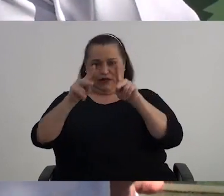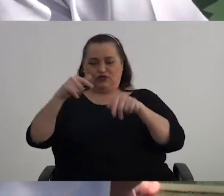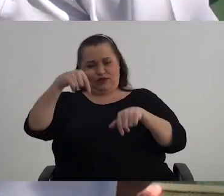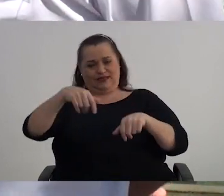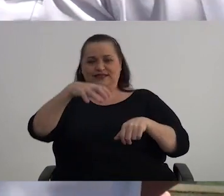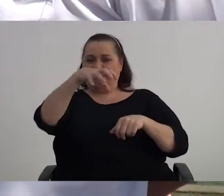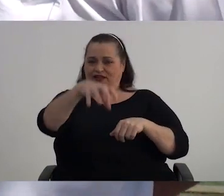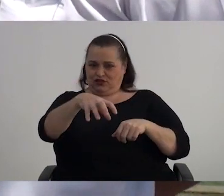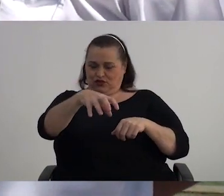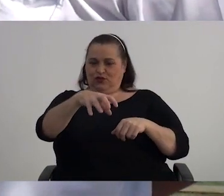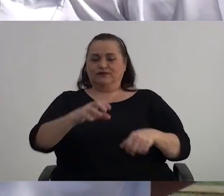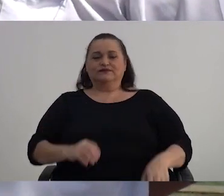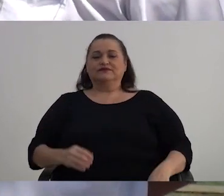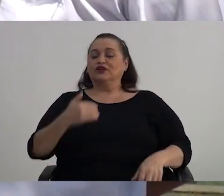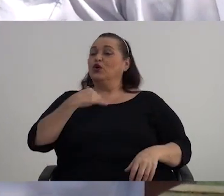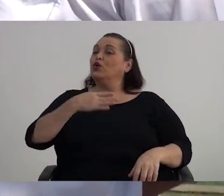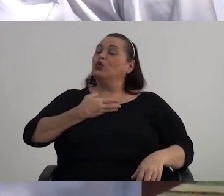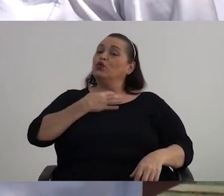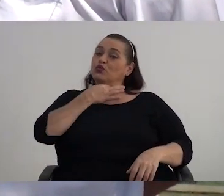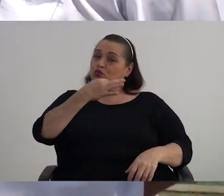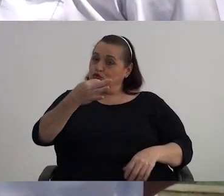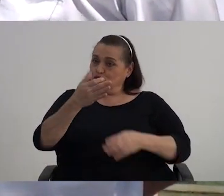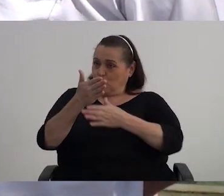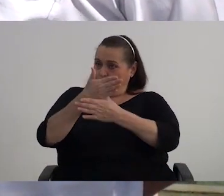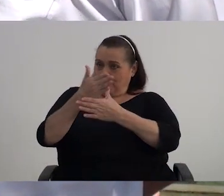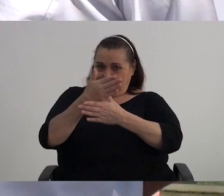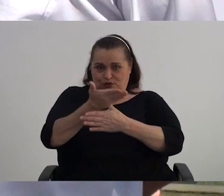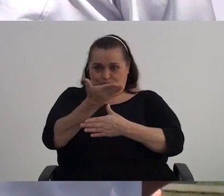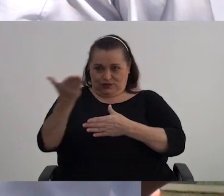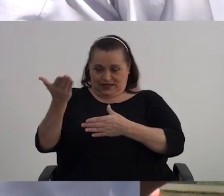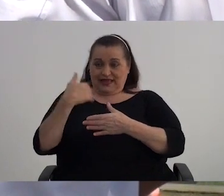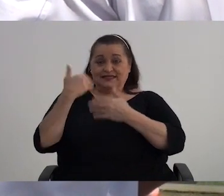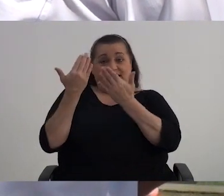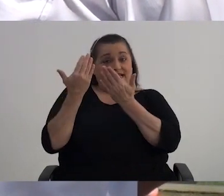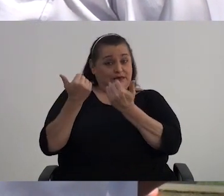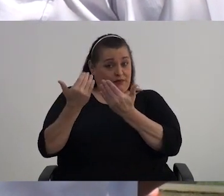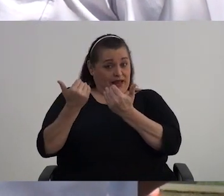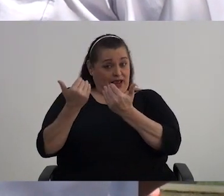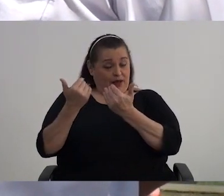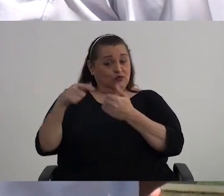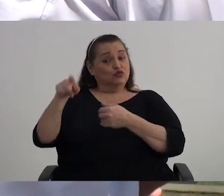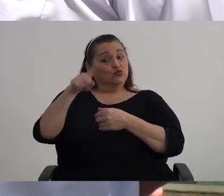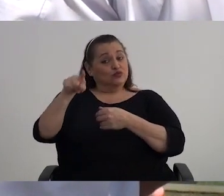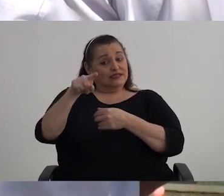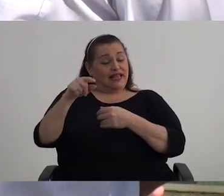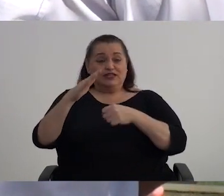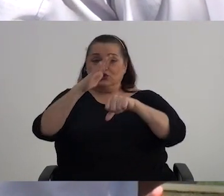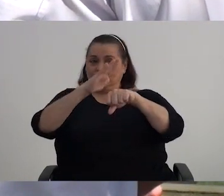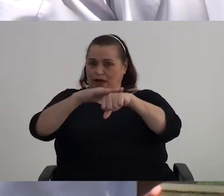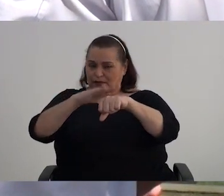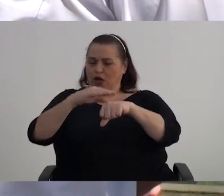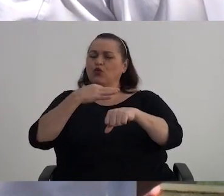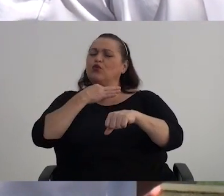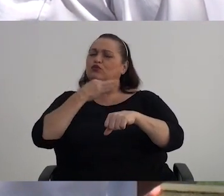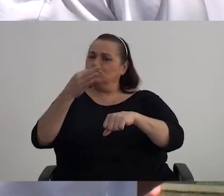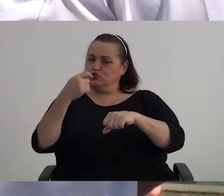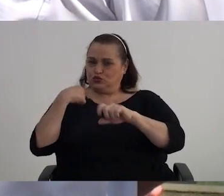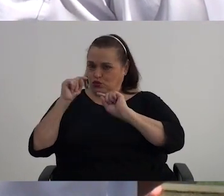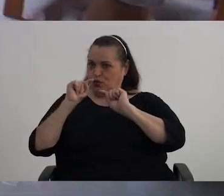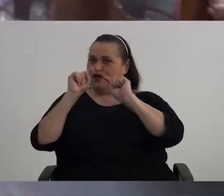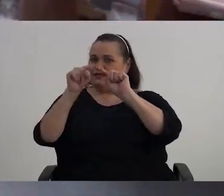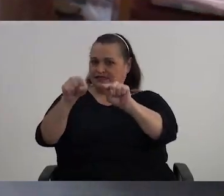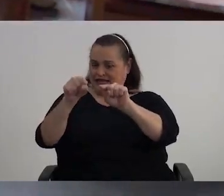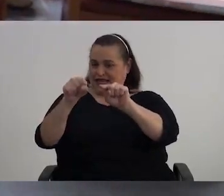cantón. Ha sido un gusto compartir con ustedes y esperamos que nos hagan el llamado y con mucho gusto asistiremos